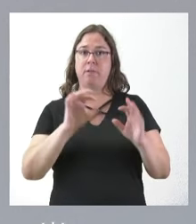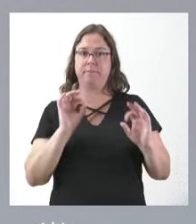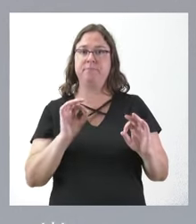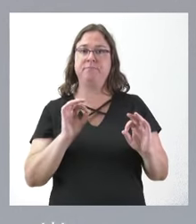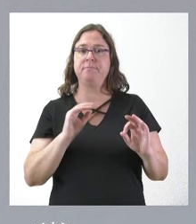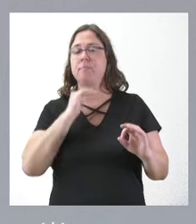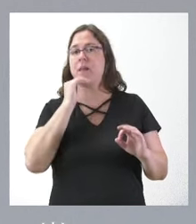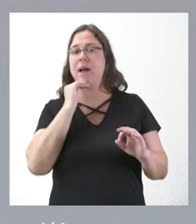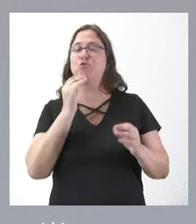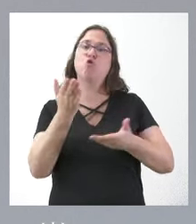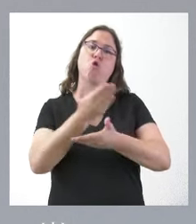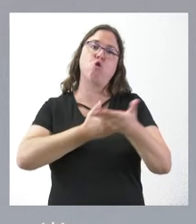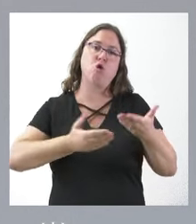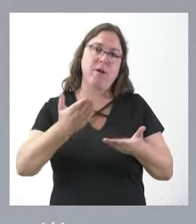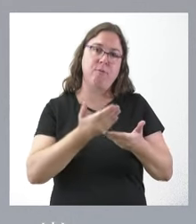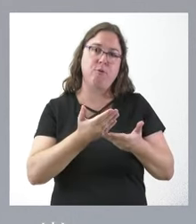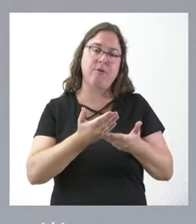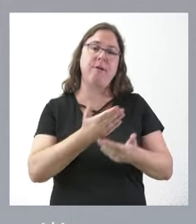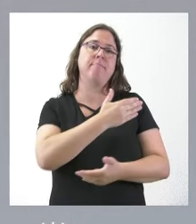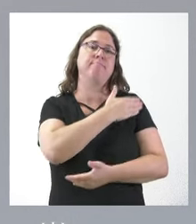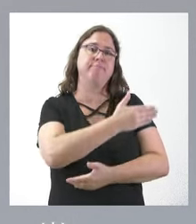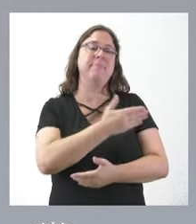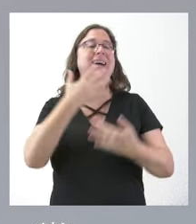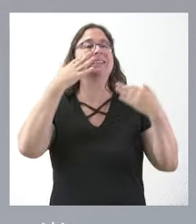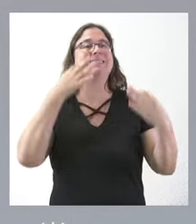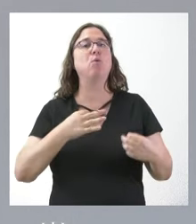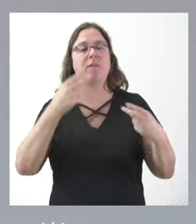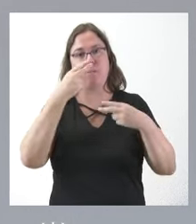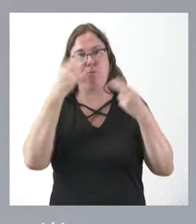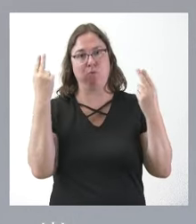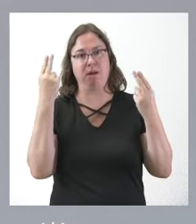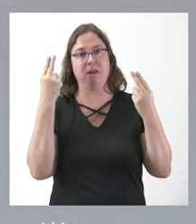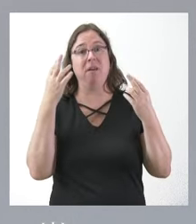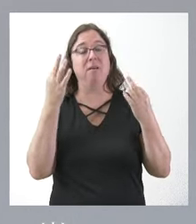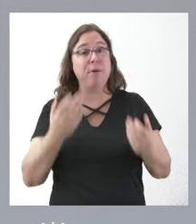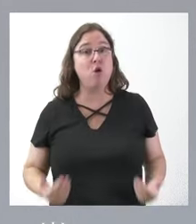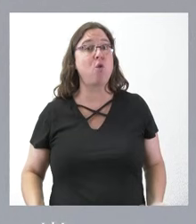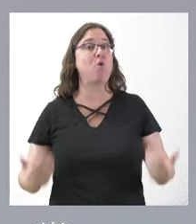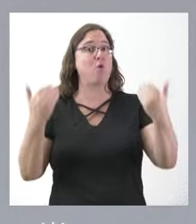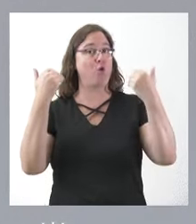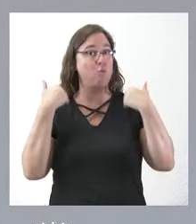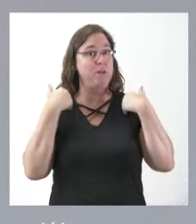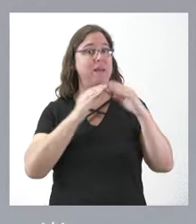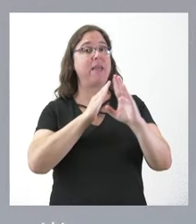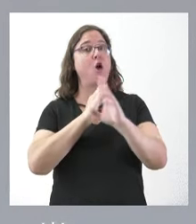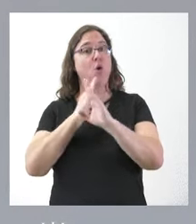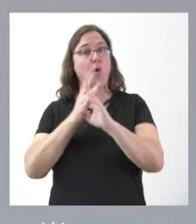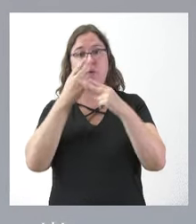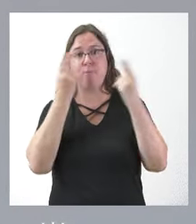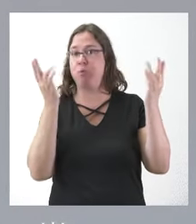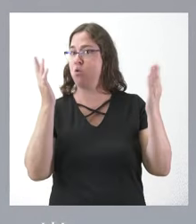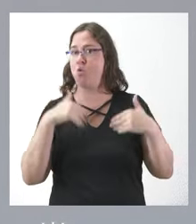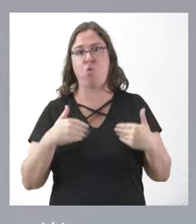que colabora o coopera en la seguridad pública, pero no tiene las competencias de orden público. Y,